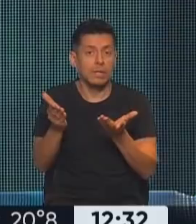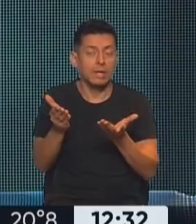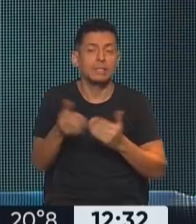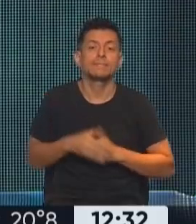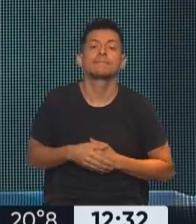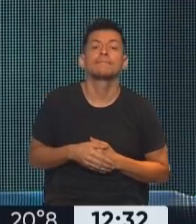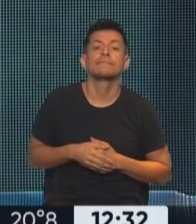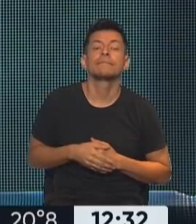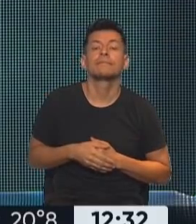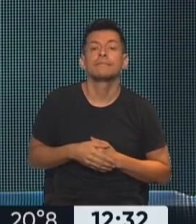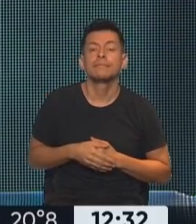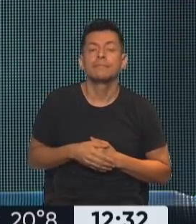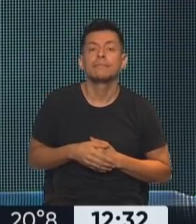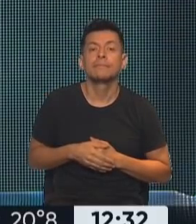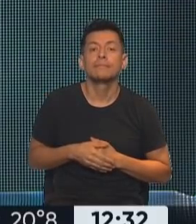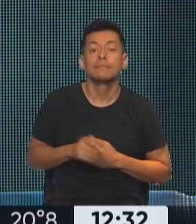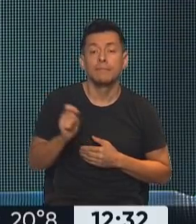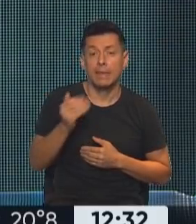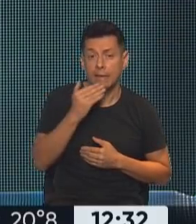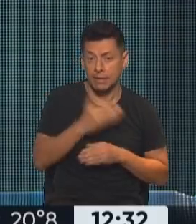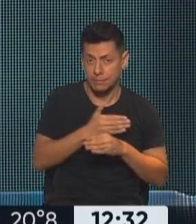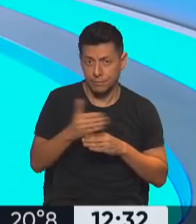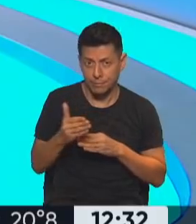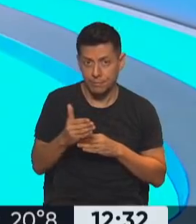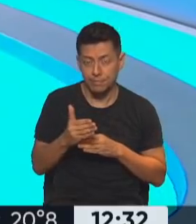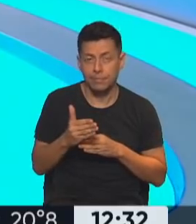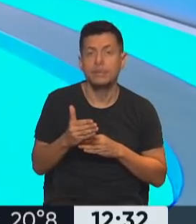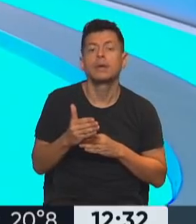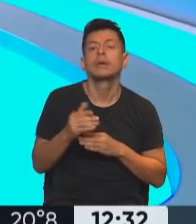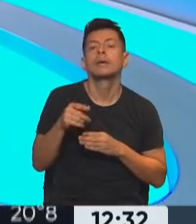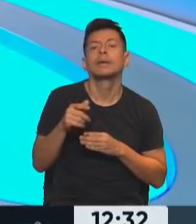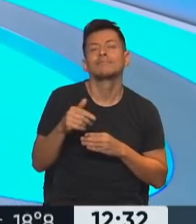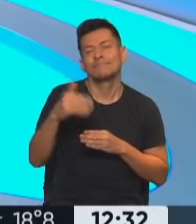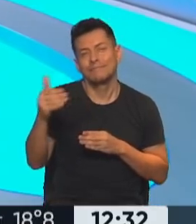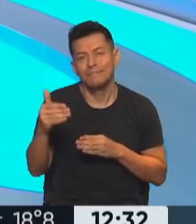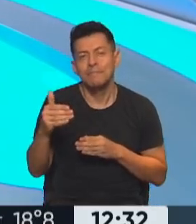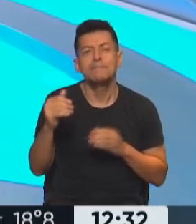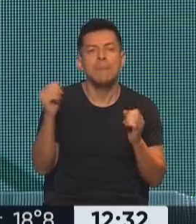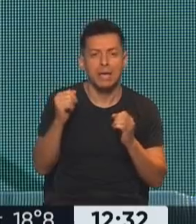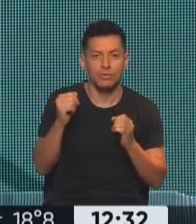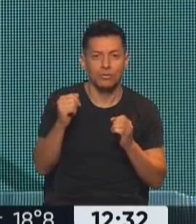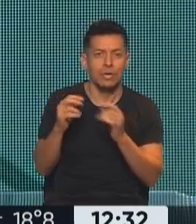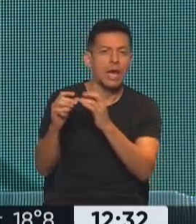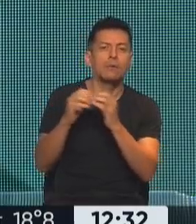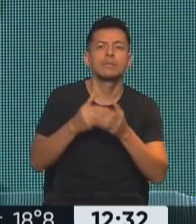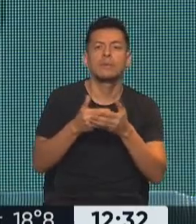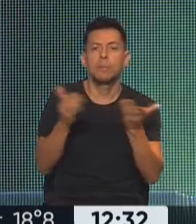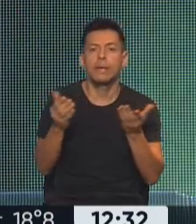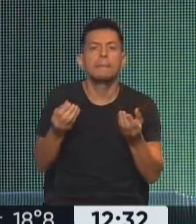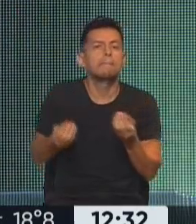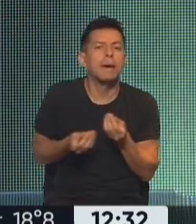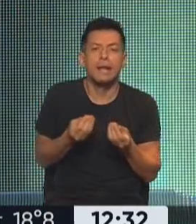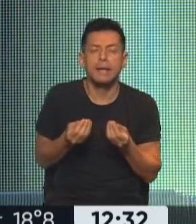en realidad, que se iban a hacer durante el mes de abril, en este caso se postergó un poquito, van a hacer durante el mes de mayo, pero con la intención de que ya esté